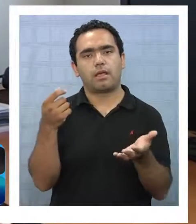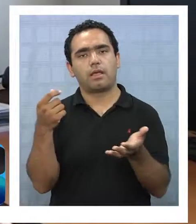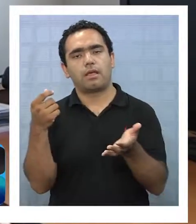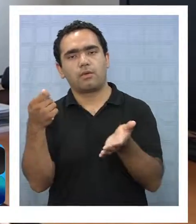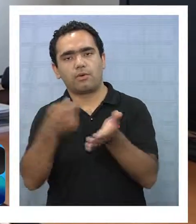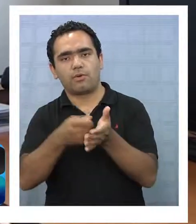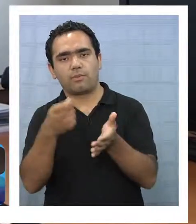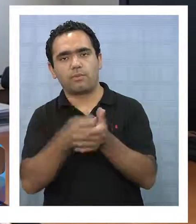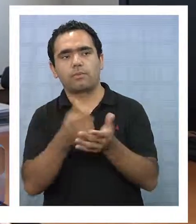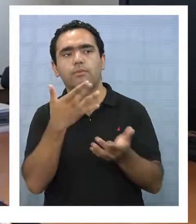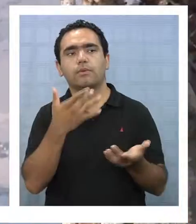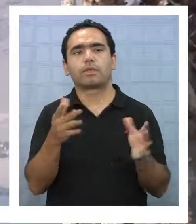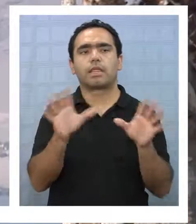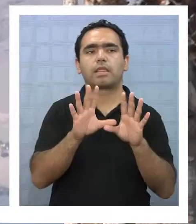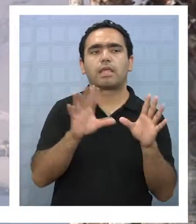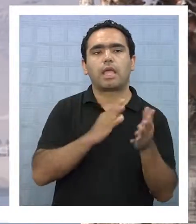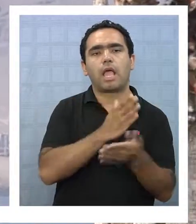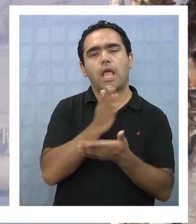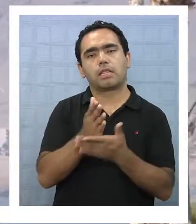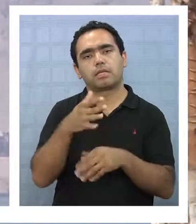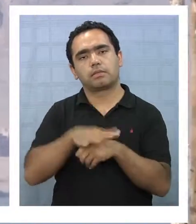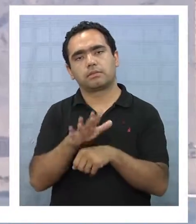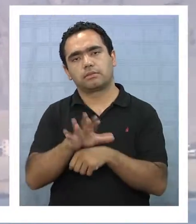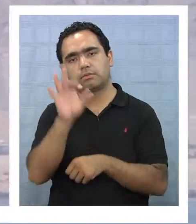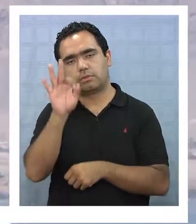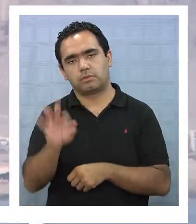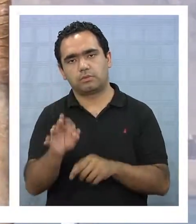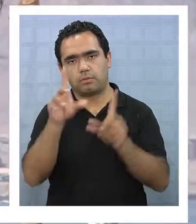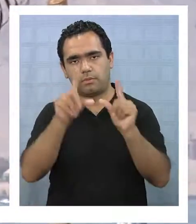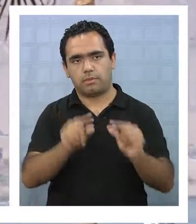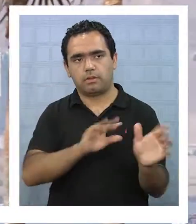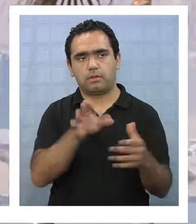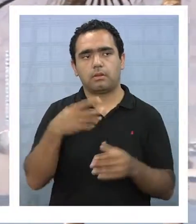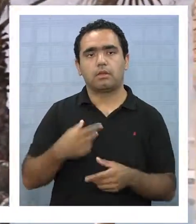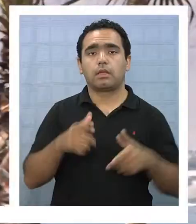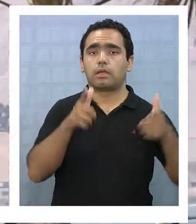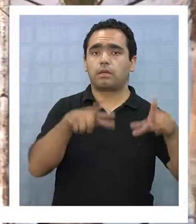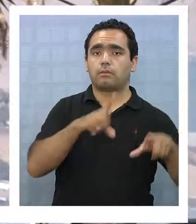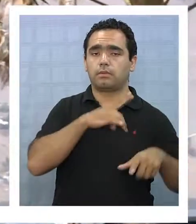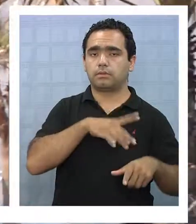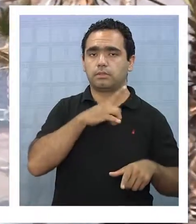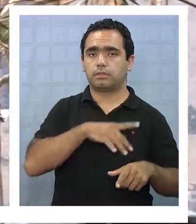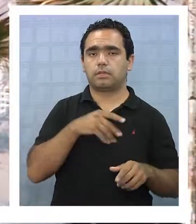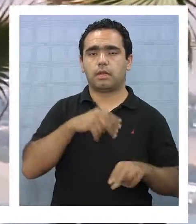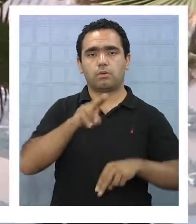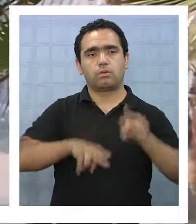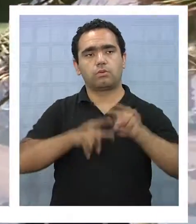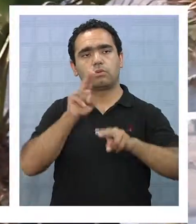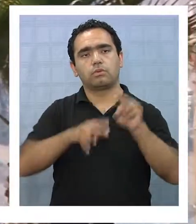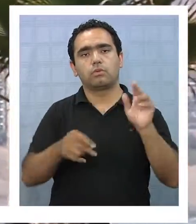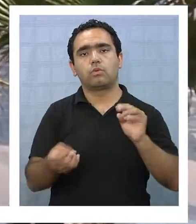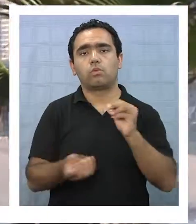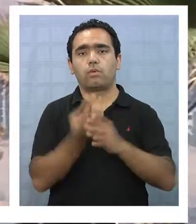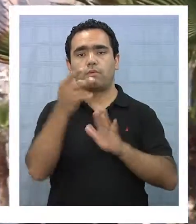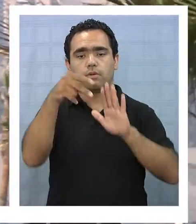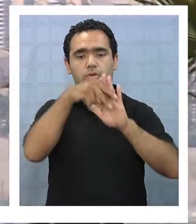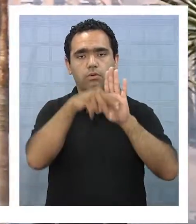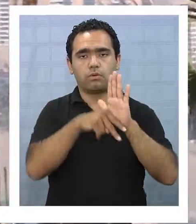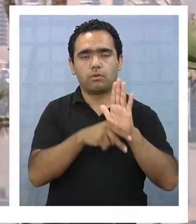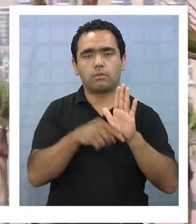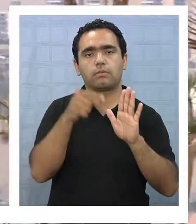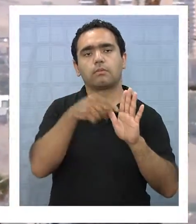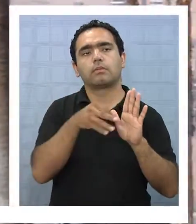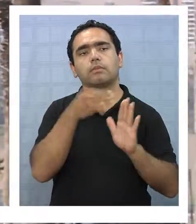impuesto del orden de un 10 a un 15%. Para la Cámara Chilena de la Construcción, esta nueva norma manifiesta lo que pretende